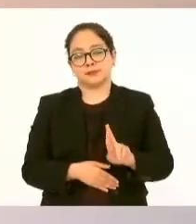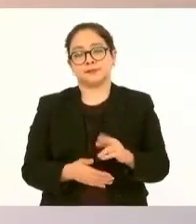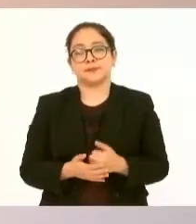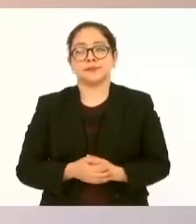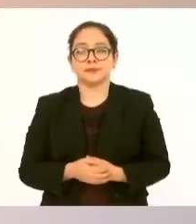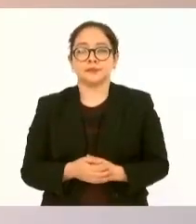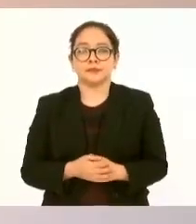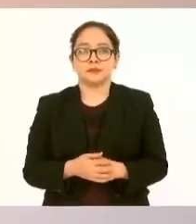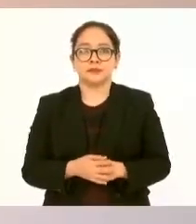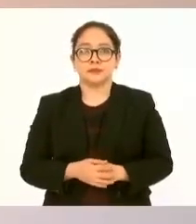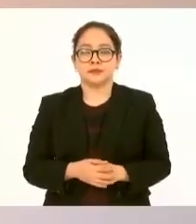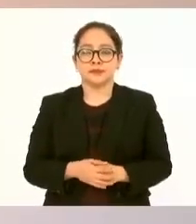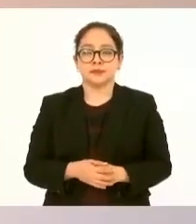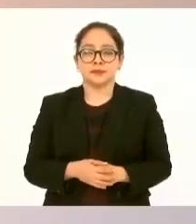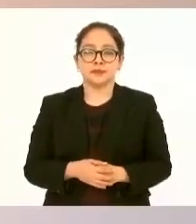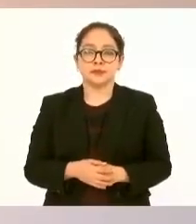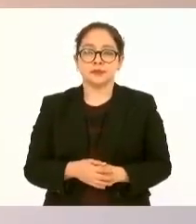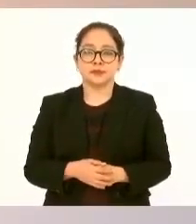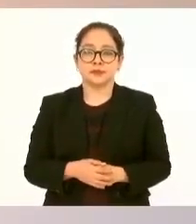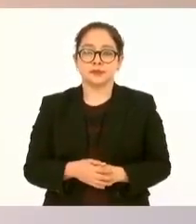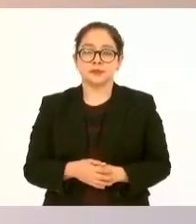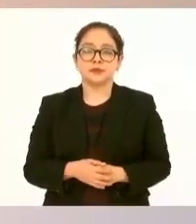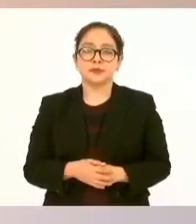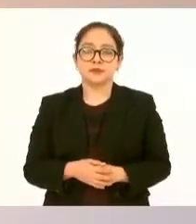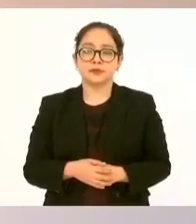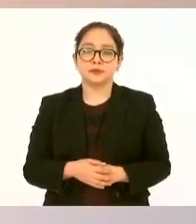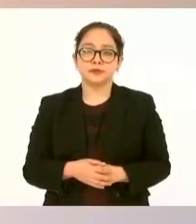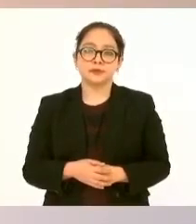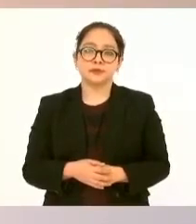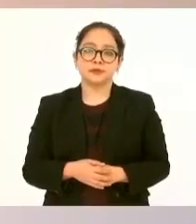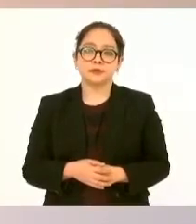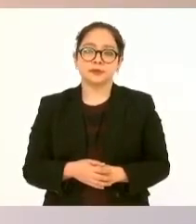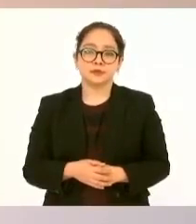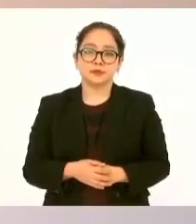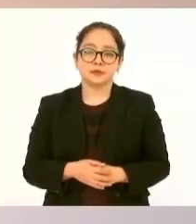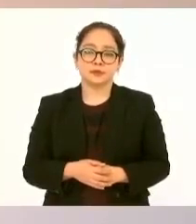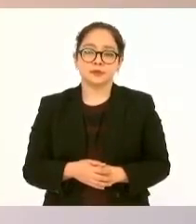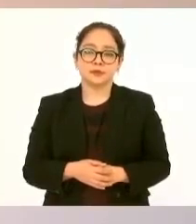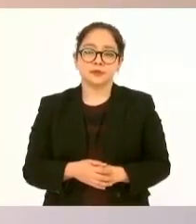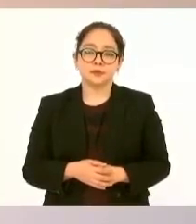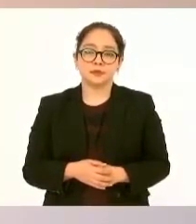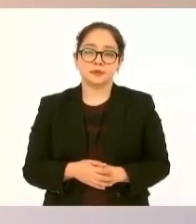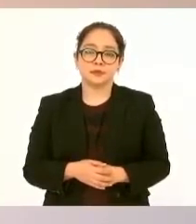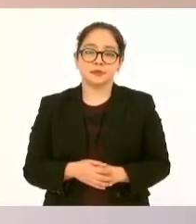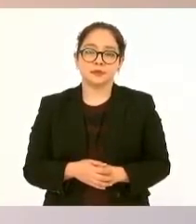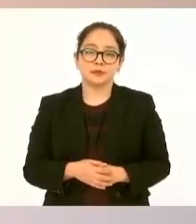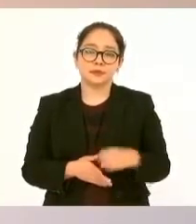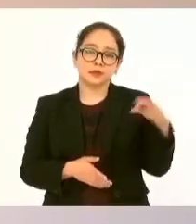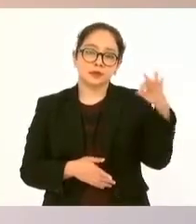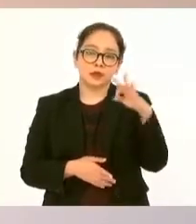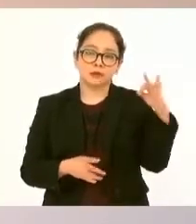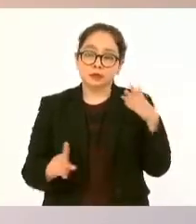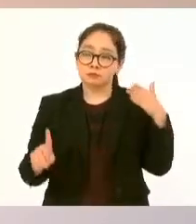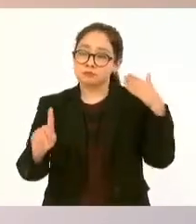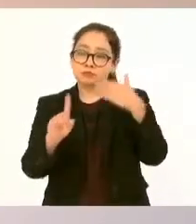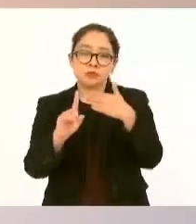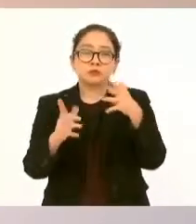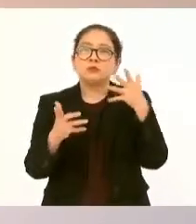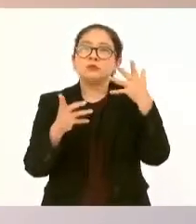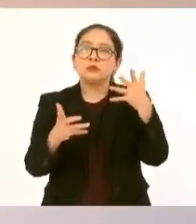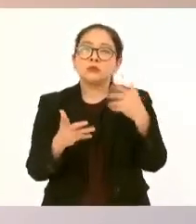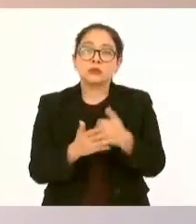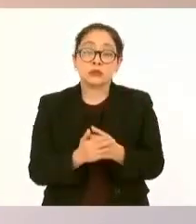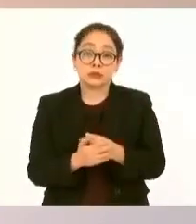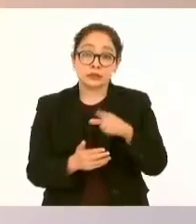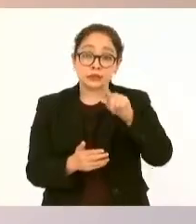Y, para llegar al propósito de que sea cuando menos el setenta por ciento de